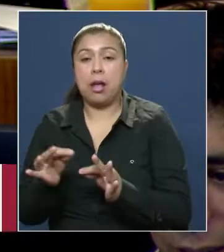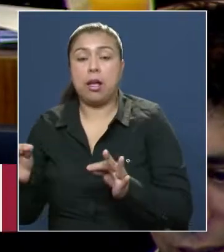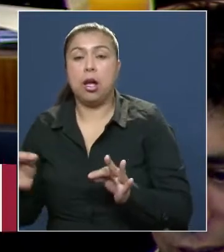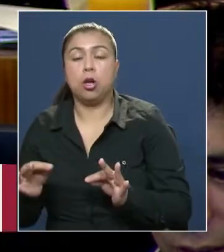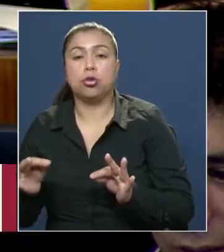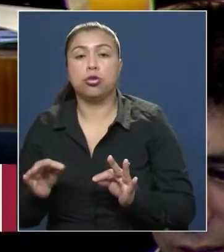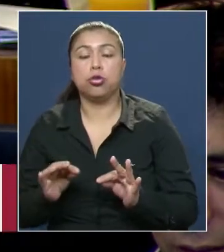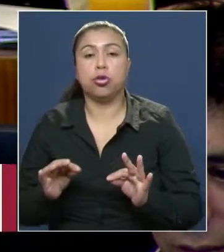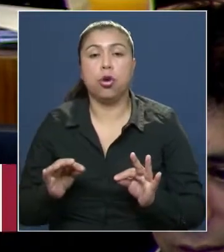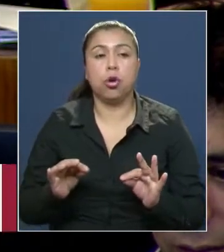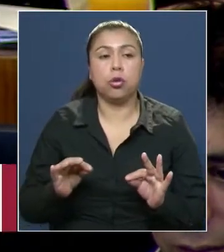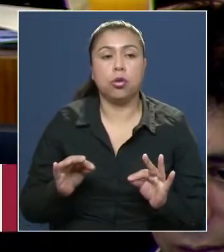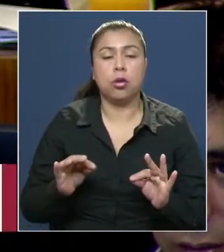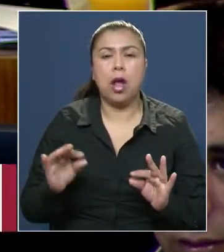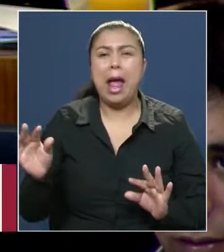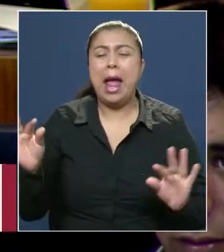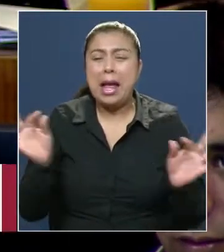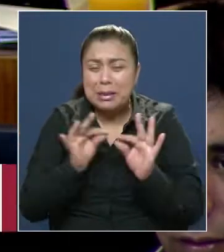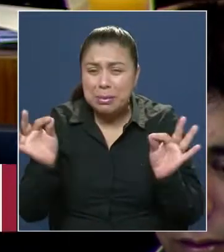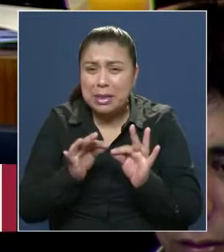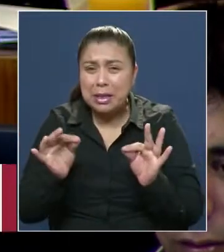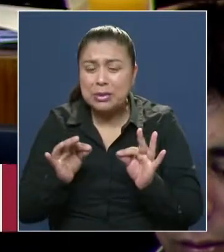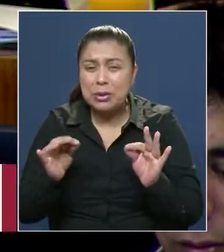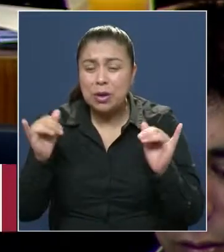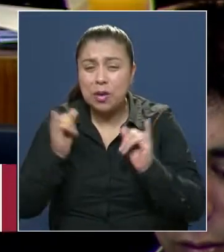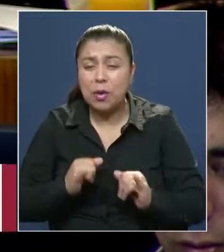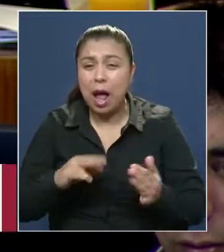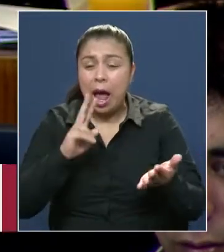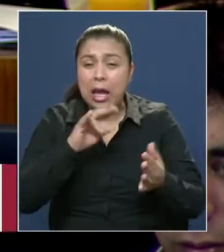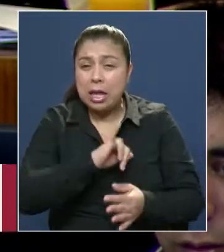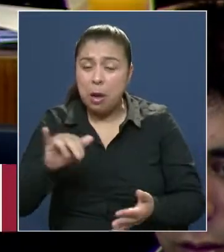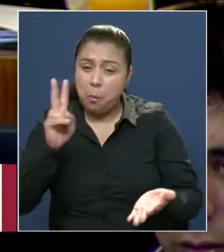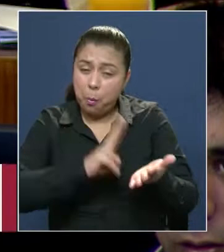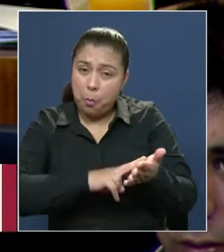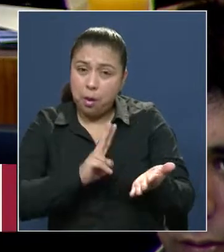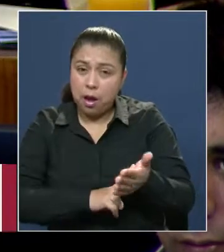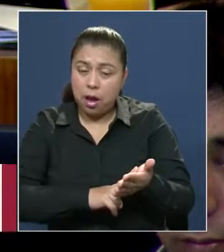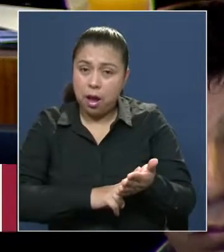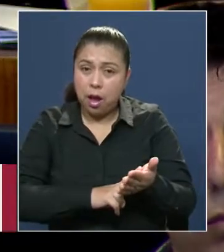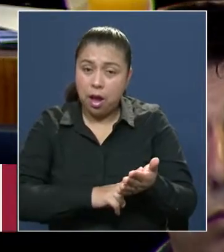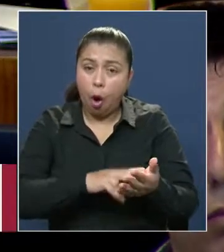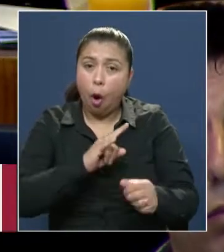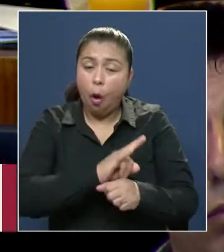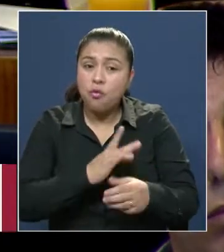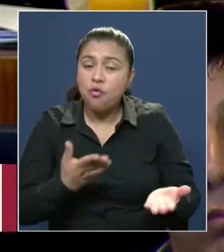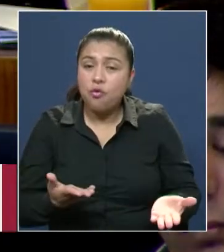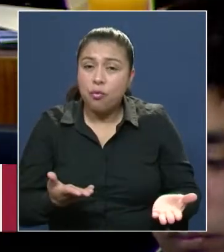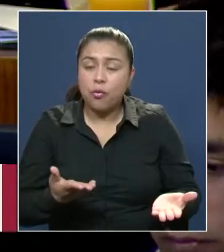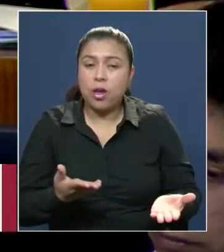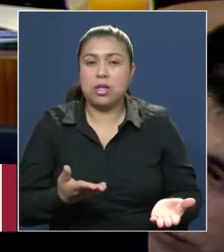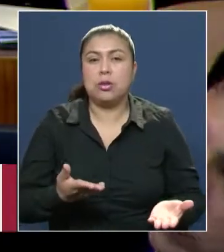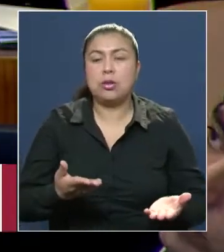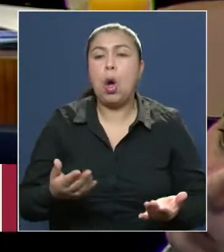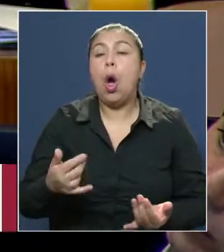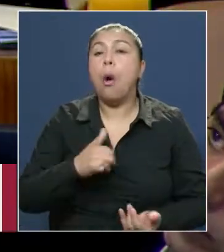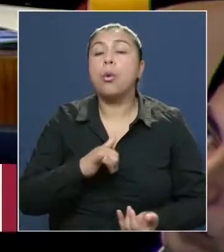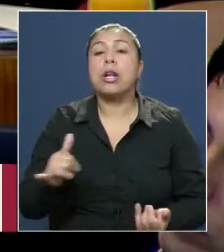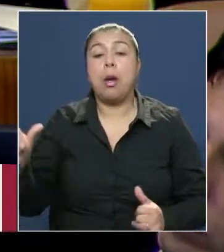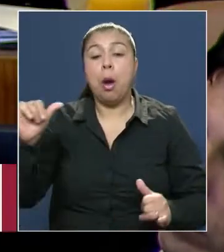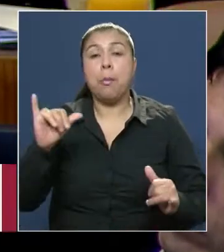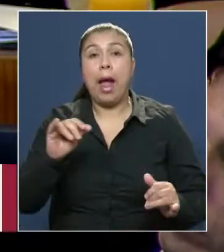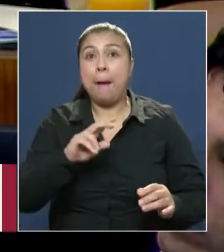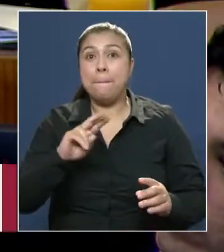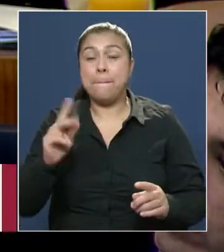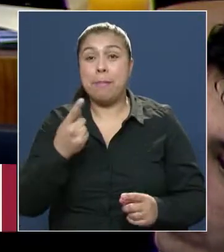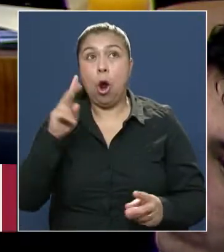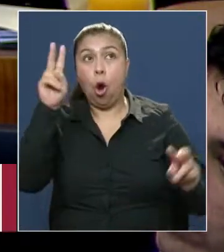para la formulación y luego la verificación de las distintas hipótesis es lo que genera que la ciencia pase tan solo de la observación